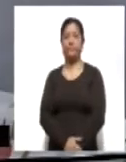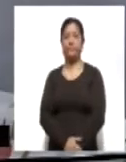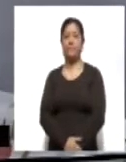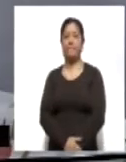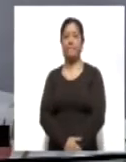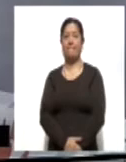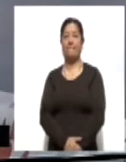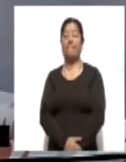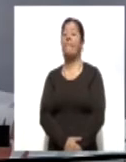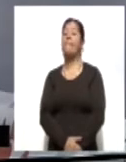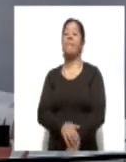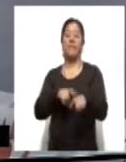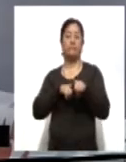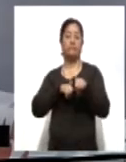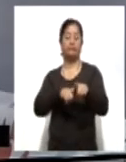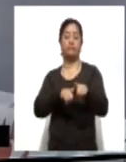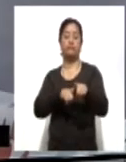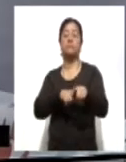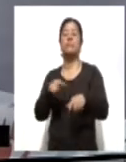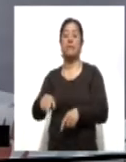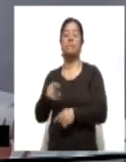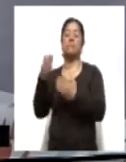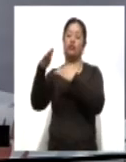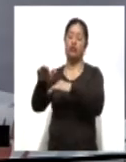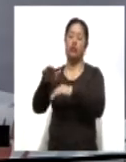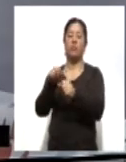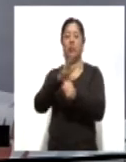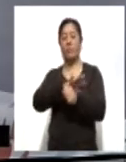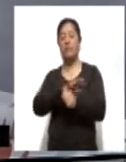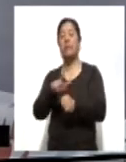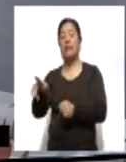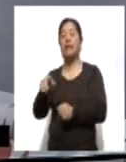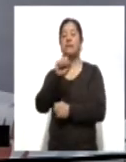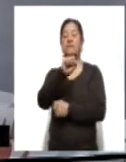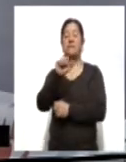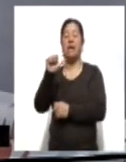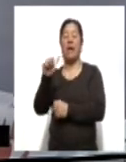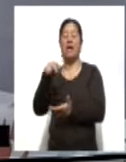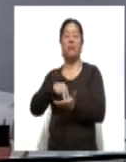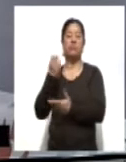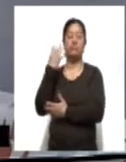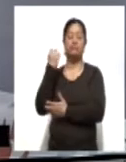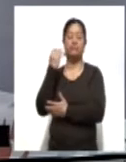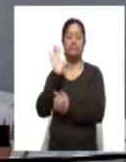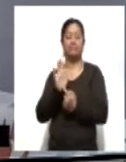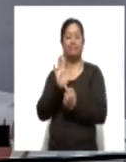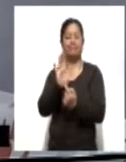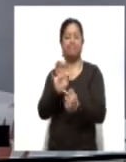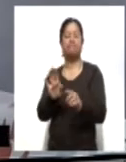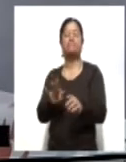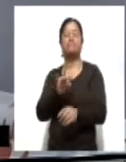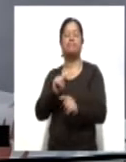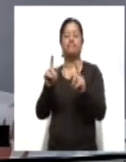Continuando con este tema y como todos los miércoles, la Secretaría de Salud del Estado presentó en rueda de prensa la situación de Tlaxcala ante la